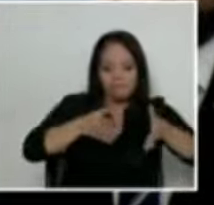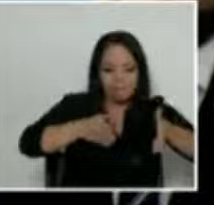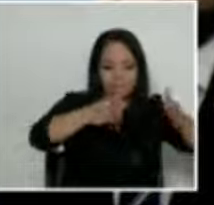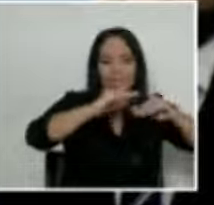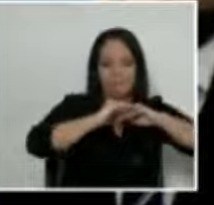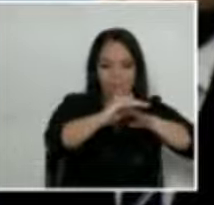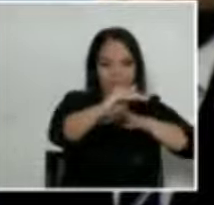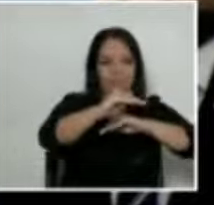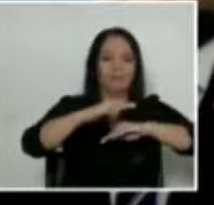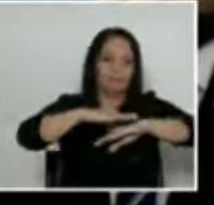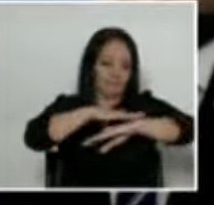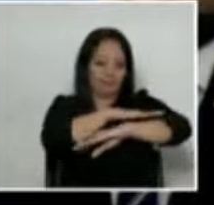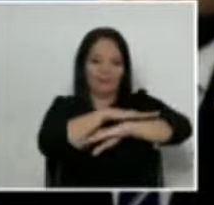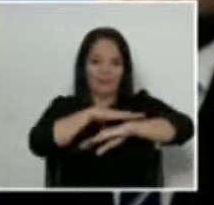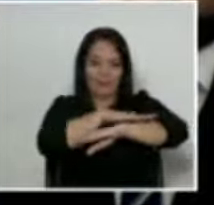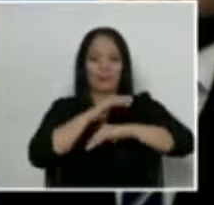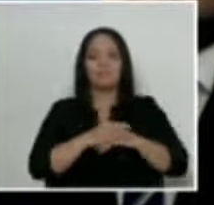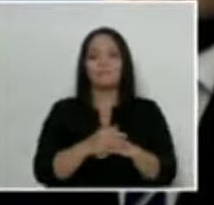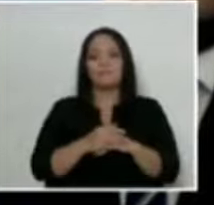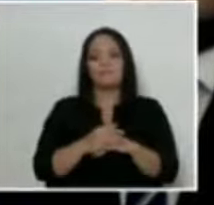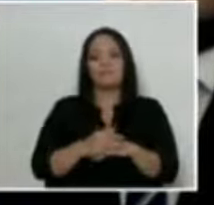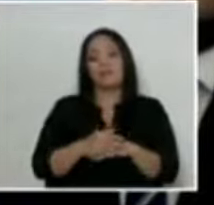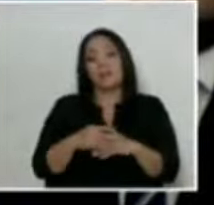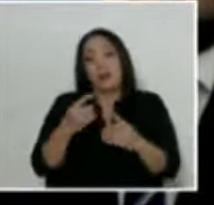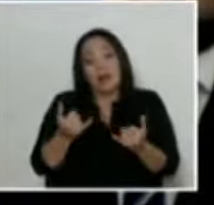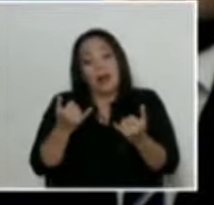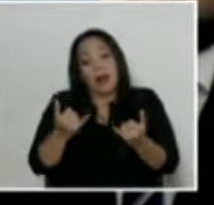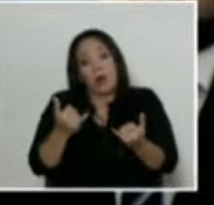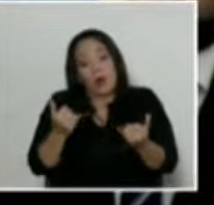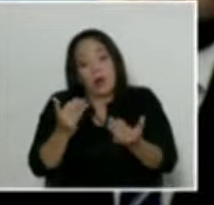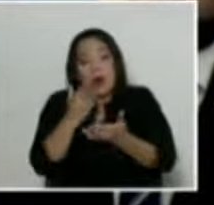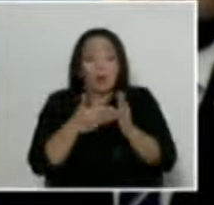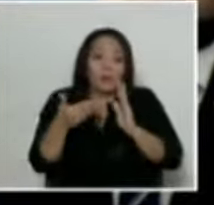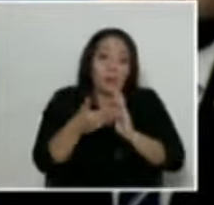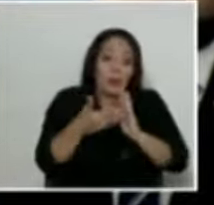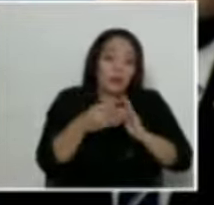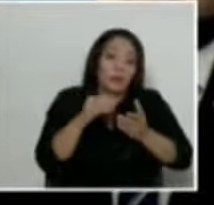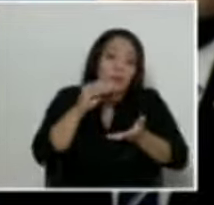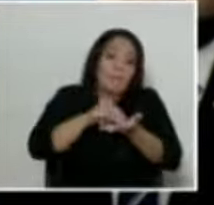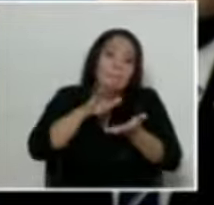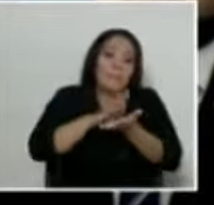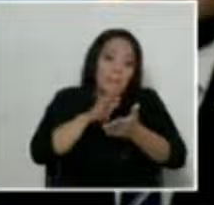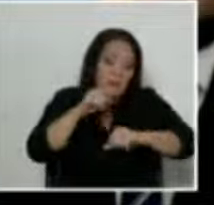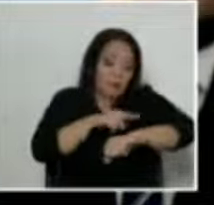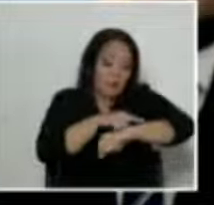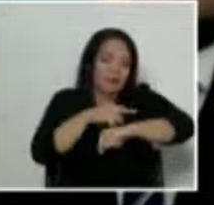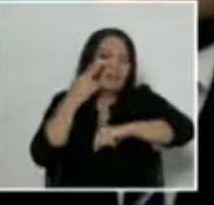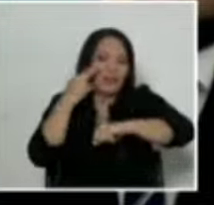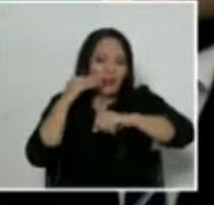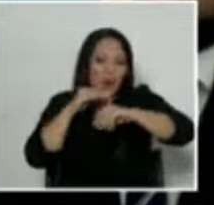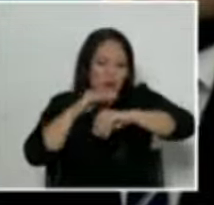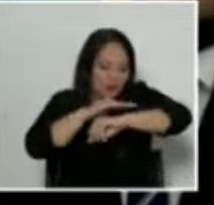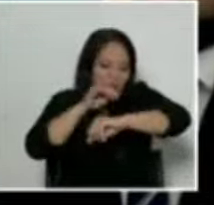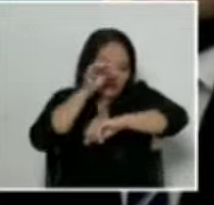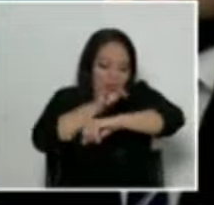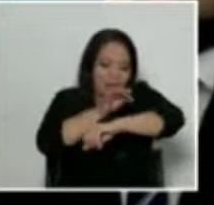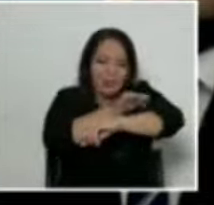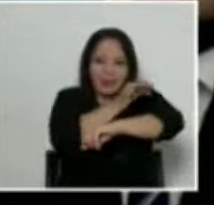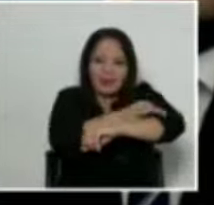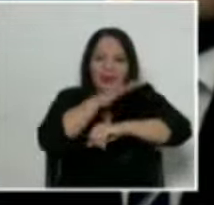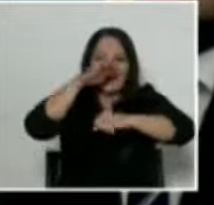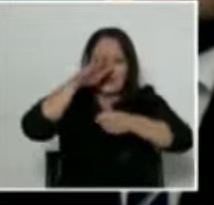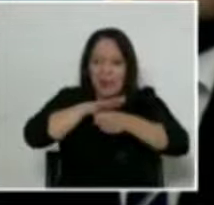evidentemente, se siguen haciendo unos parches cuando sufre algún daño, pero tenemos que movernos rápidamente y esa es la solución que